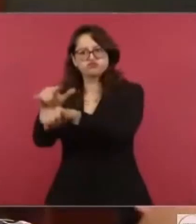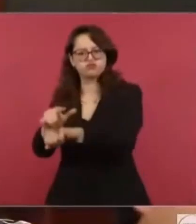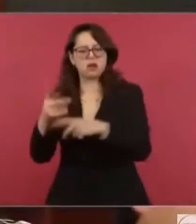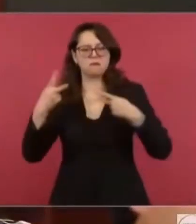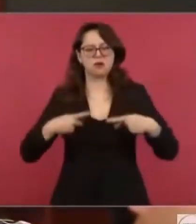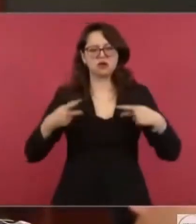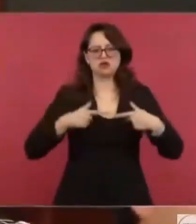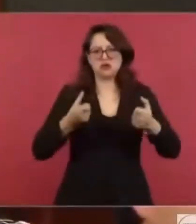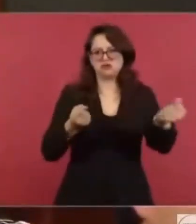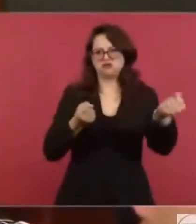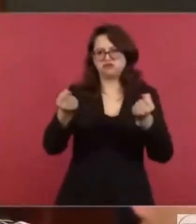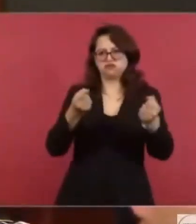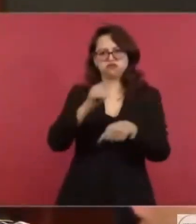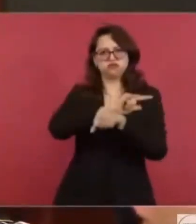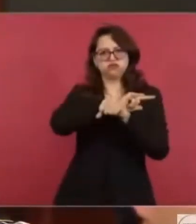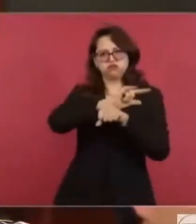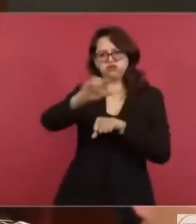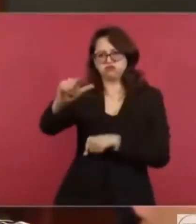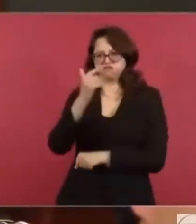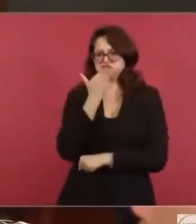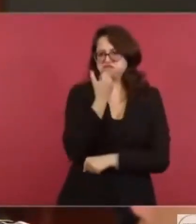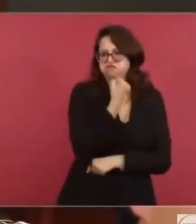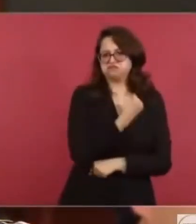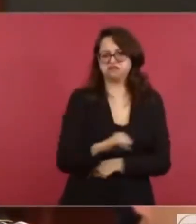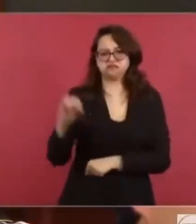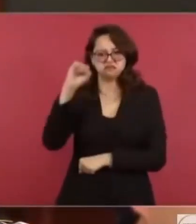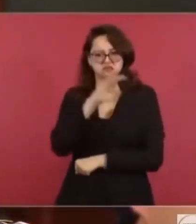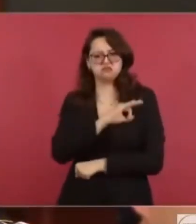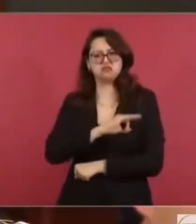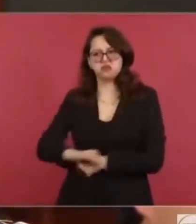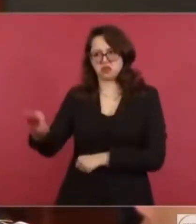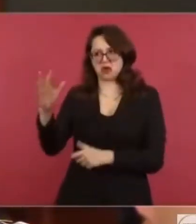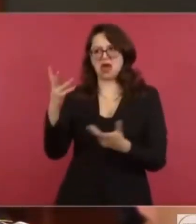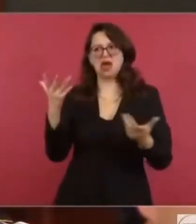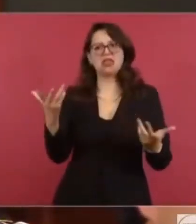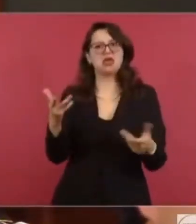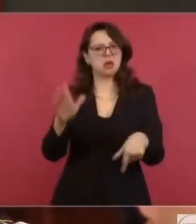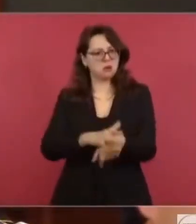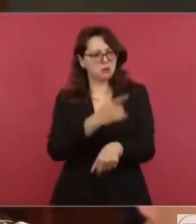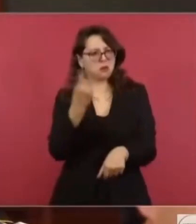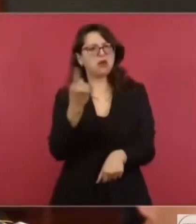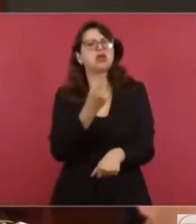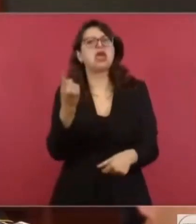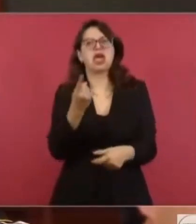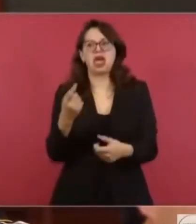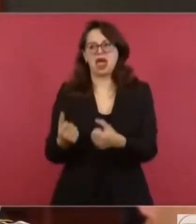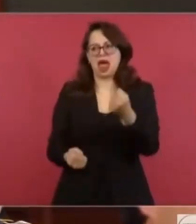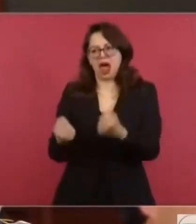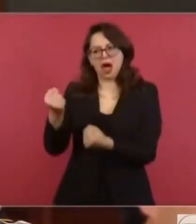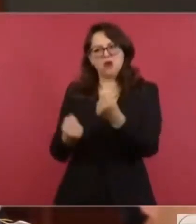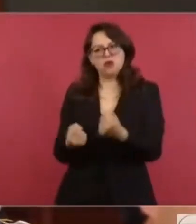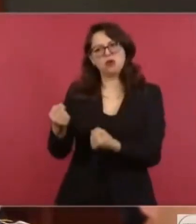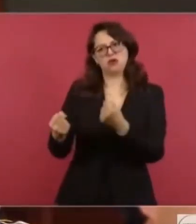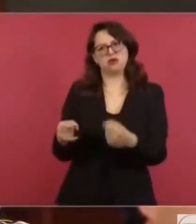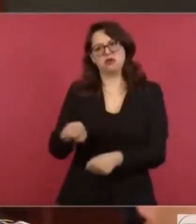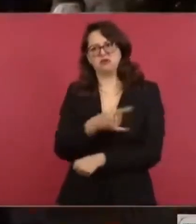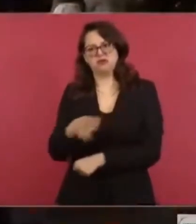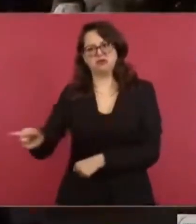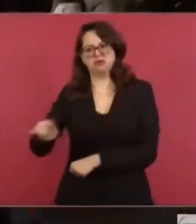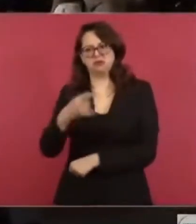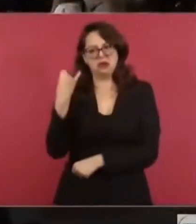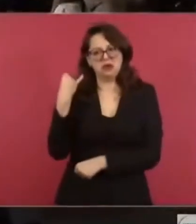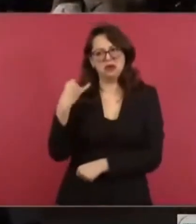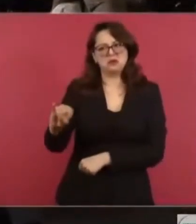ese sentido y que podrían haber volado en esas condiciones. Eso es lo que mencionan quienes criticaron esta situación, presidente.